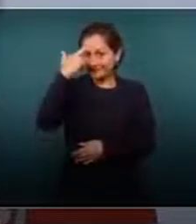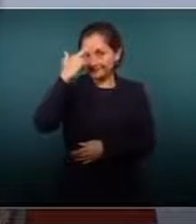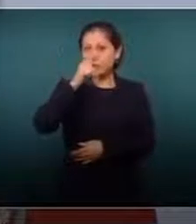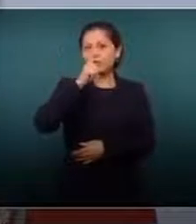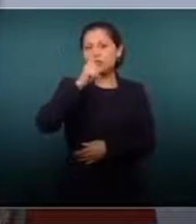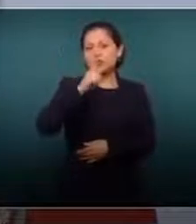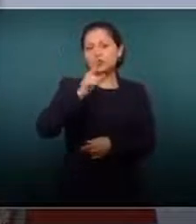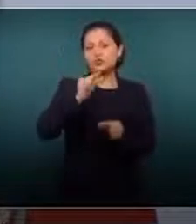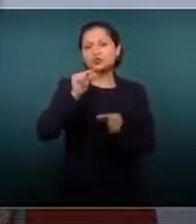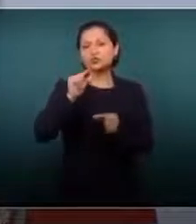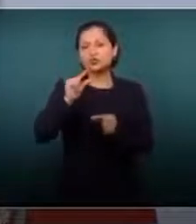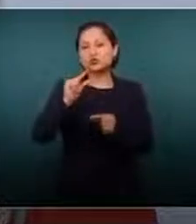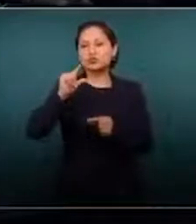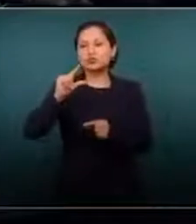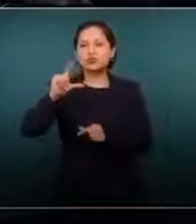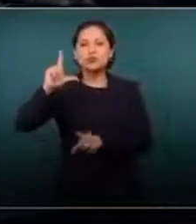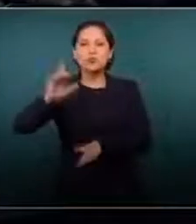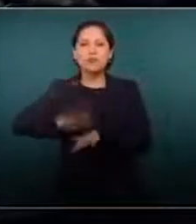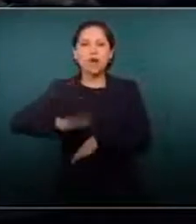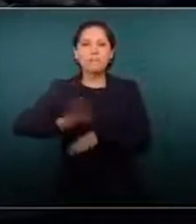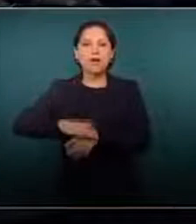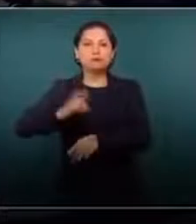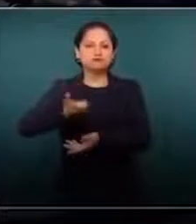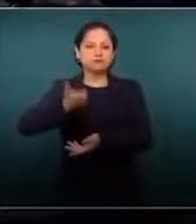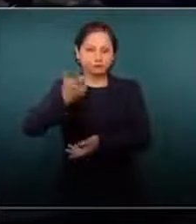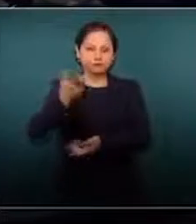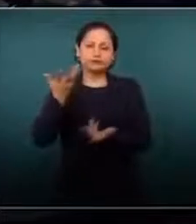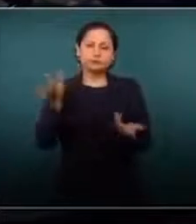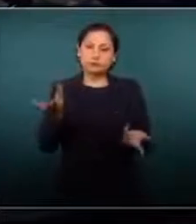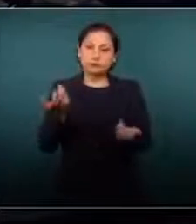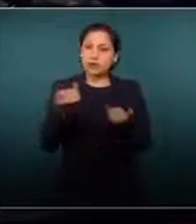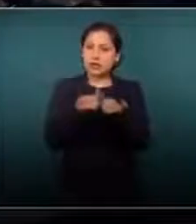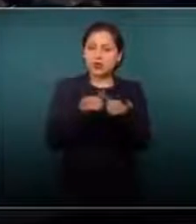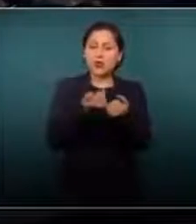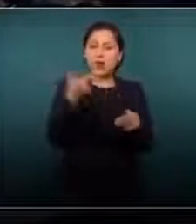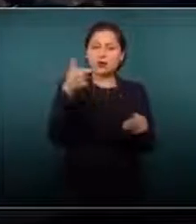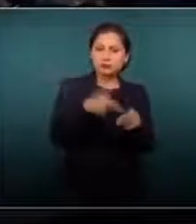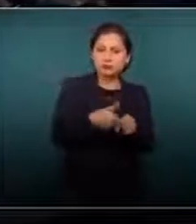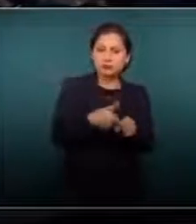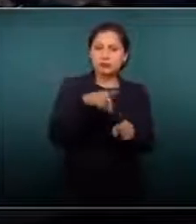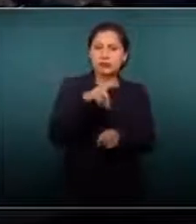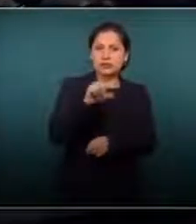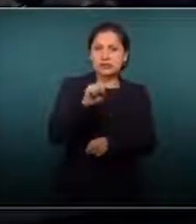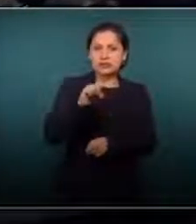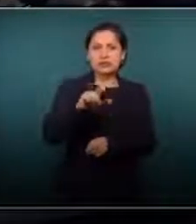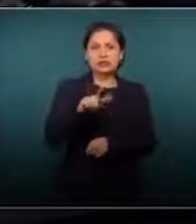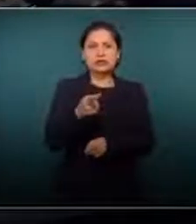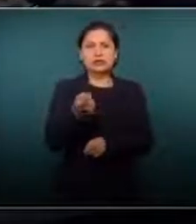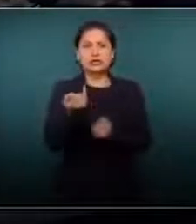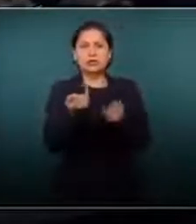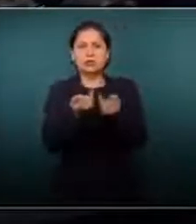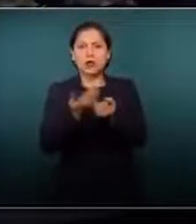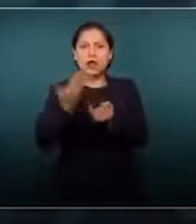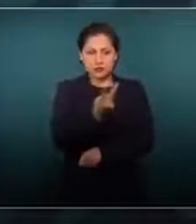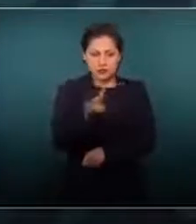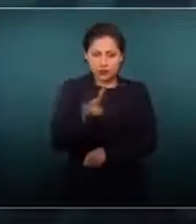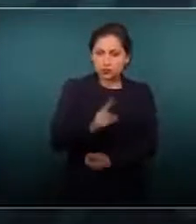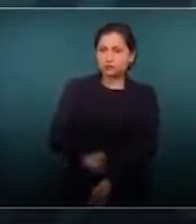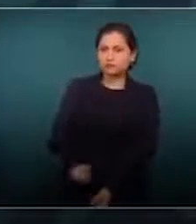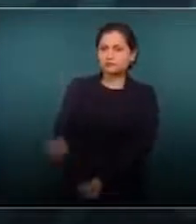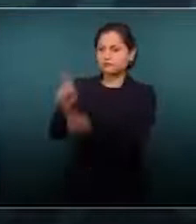el precio de las gasolinas y del diésel. Entonces, hemos hecho el compromiso de que no haya aumento,